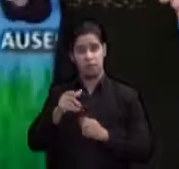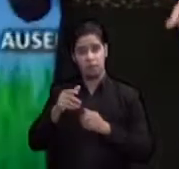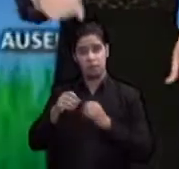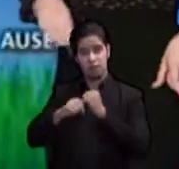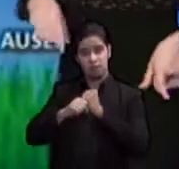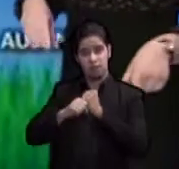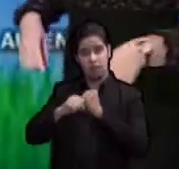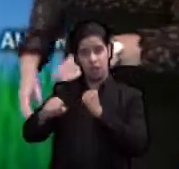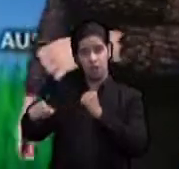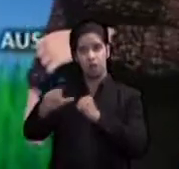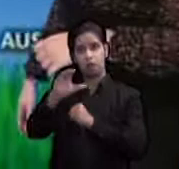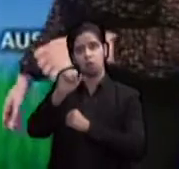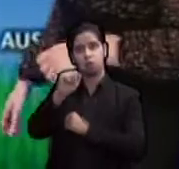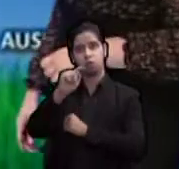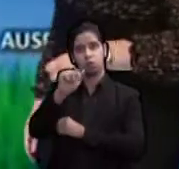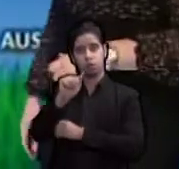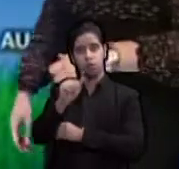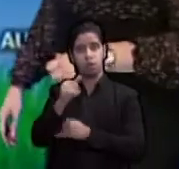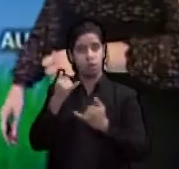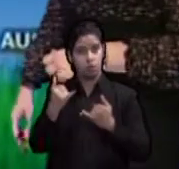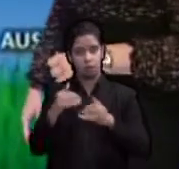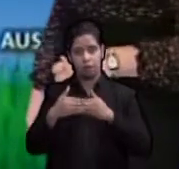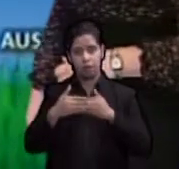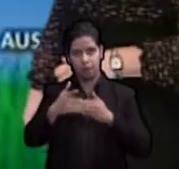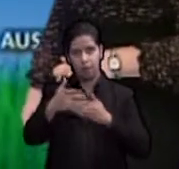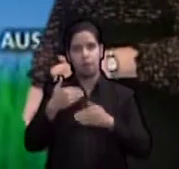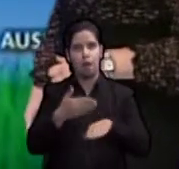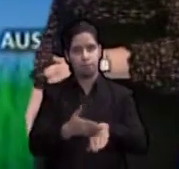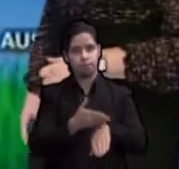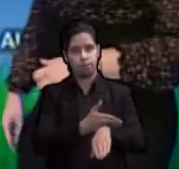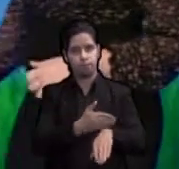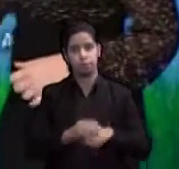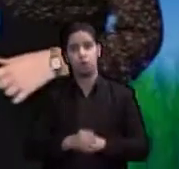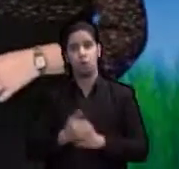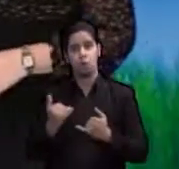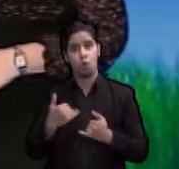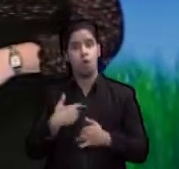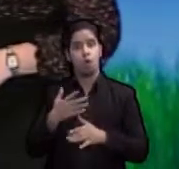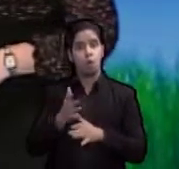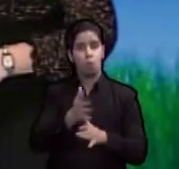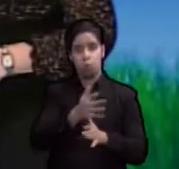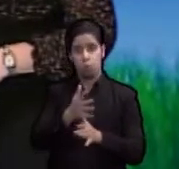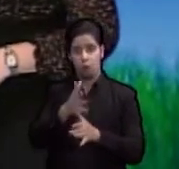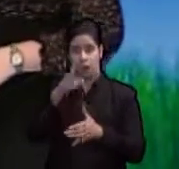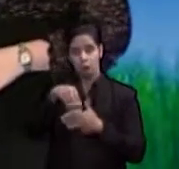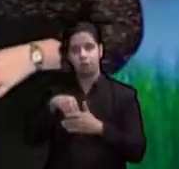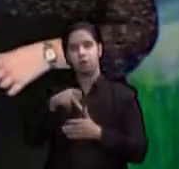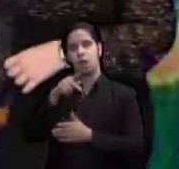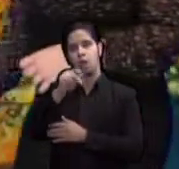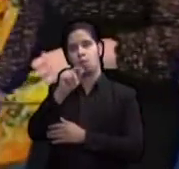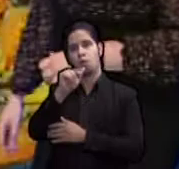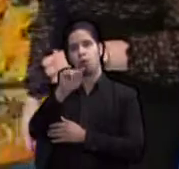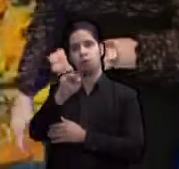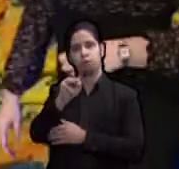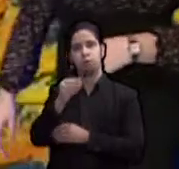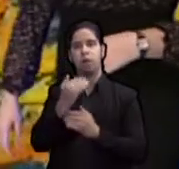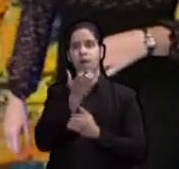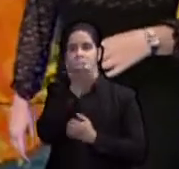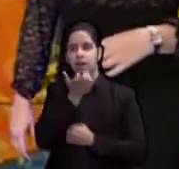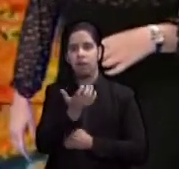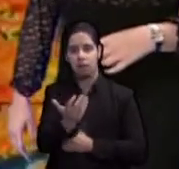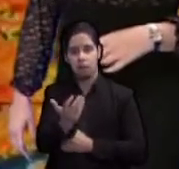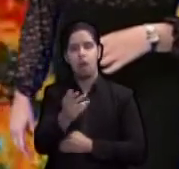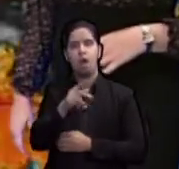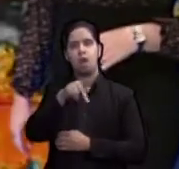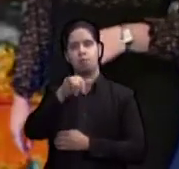condiciones van a comenzar a mejorar desde esta noche. Hoy en la calidad del aire tenemos niveles altos de polen de grama y moderados de polen